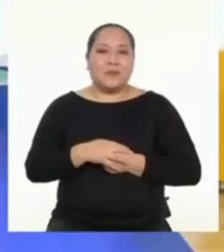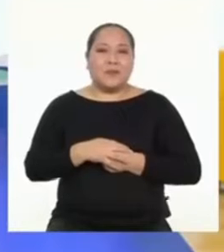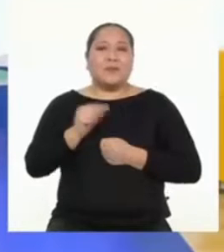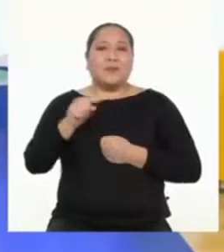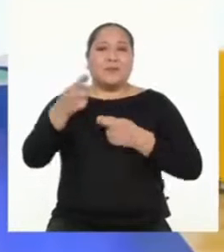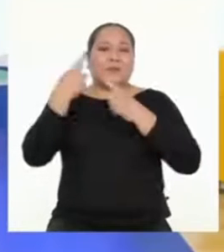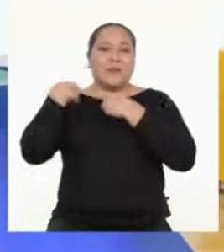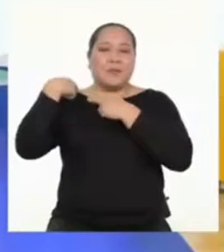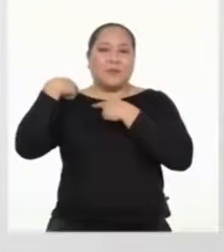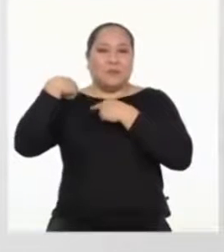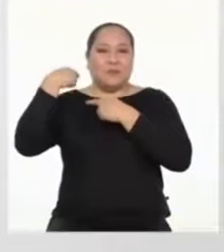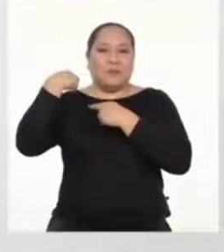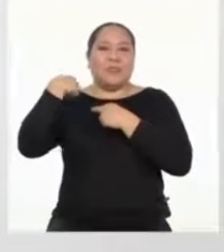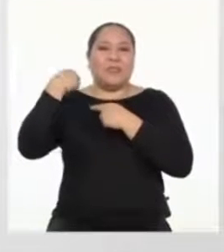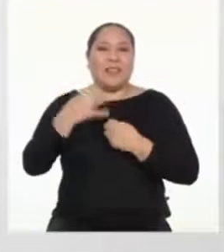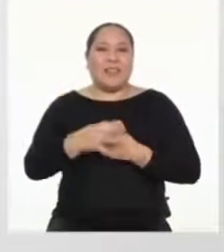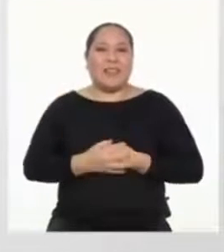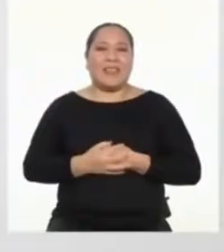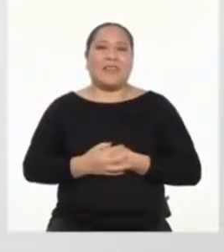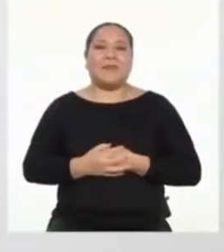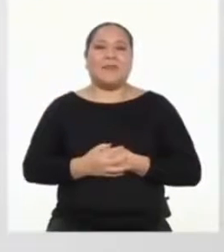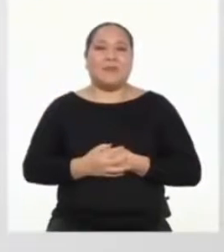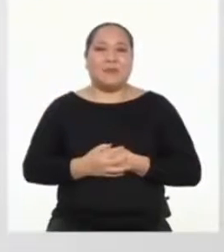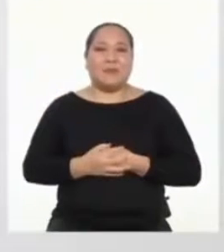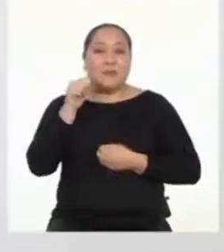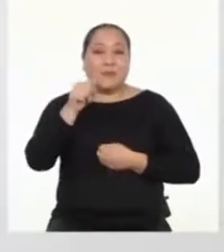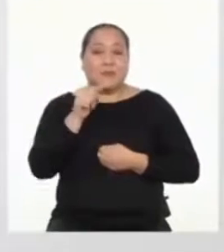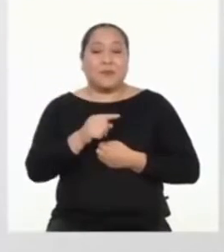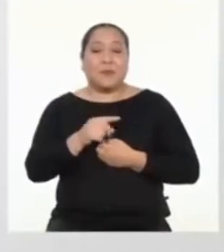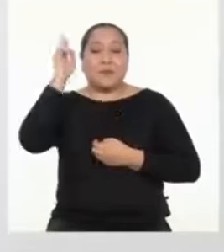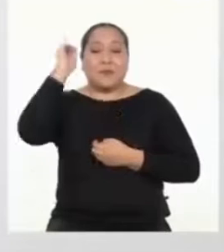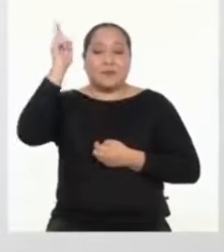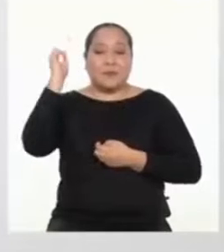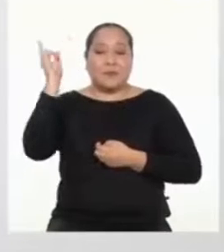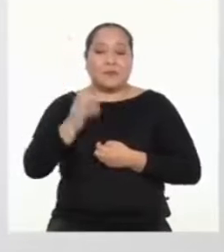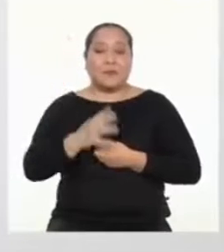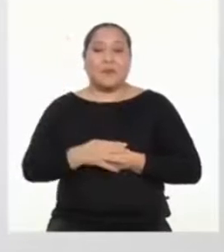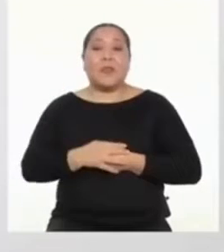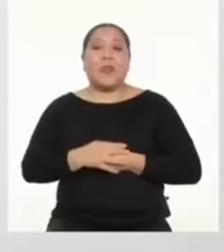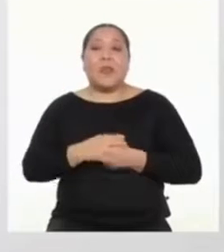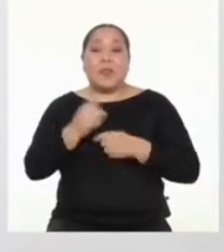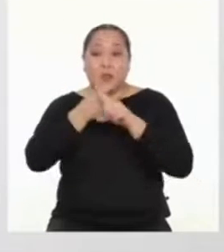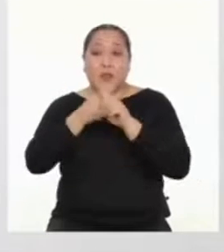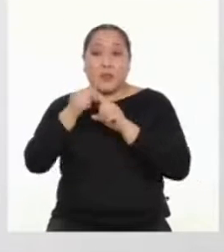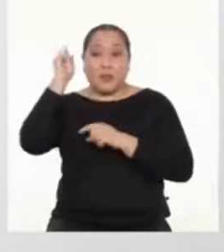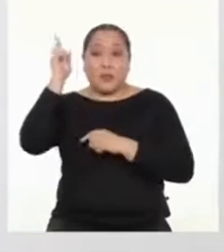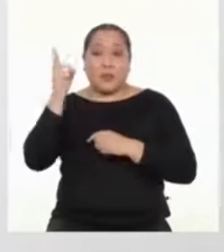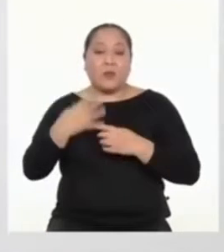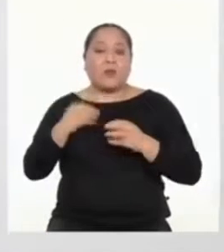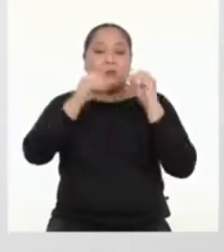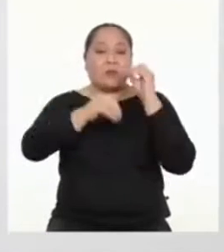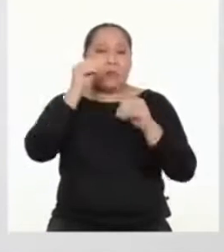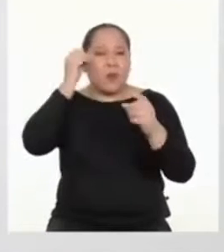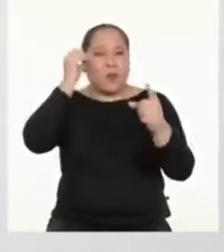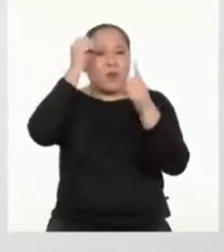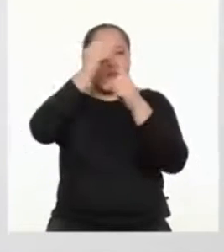responsables de nuestro aprendizaje? Claro que sí. Las maestras y los maestros tenemos la misión de